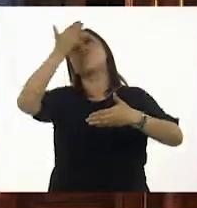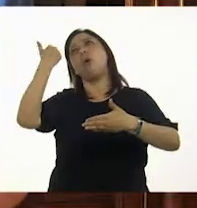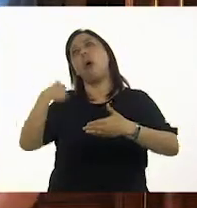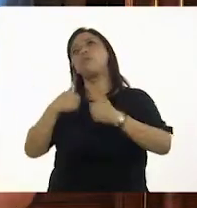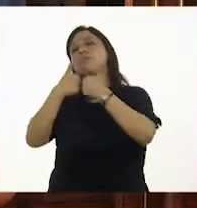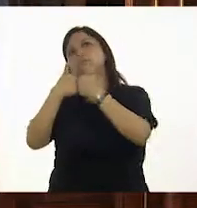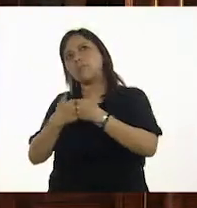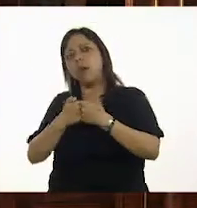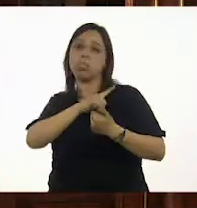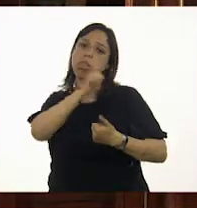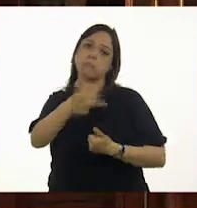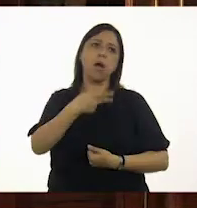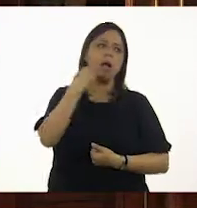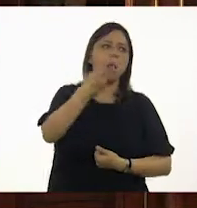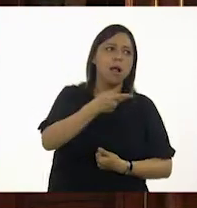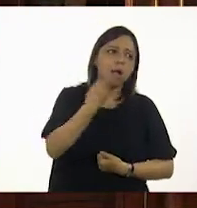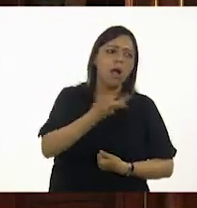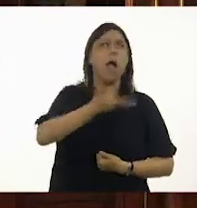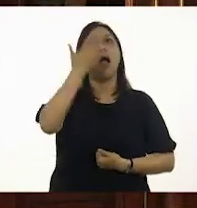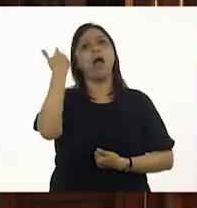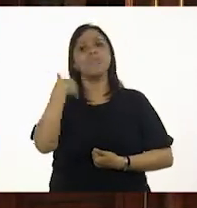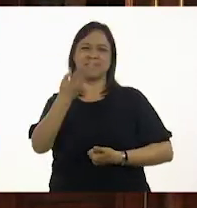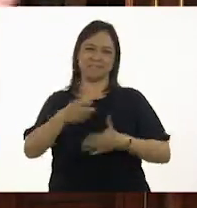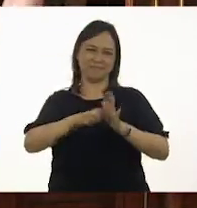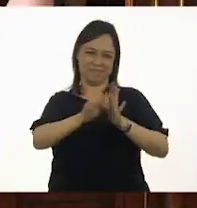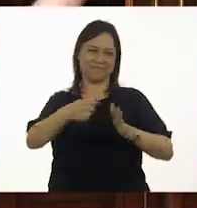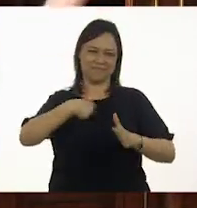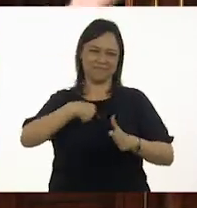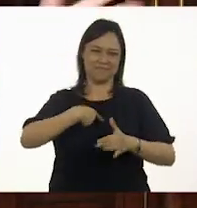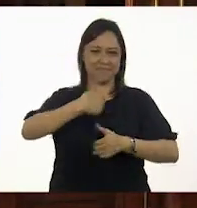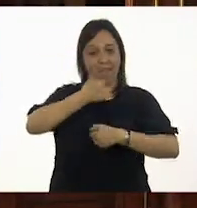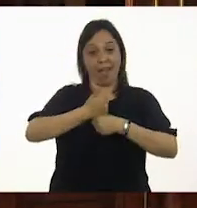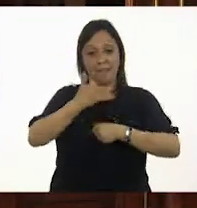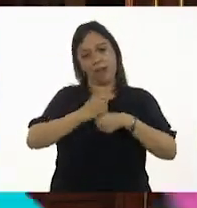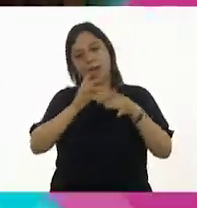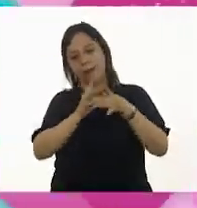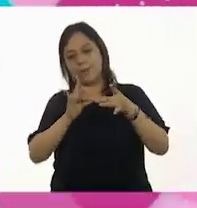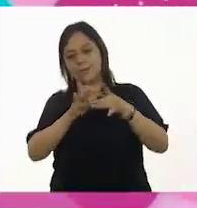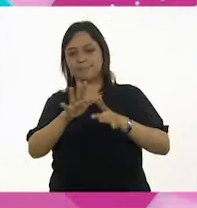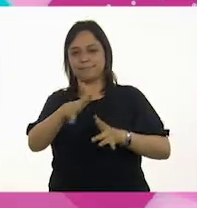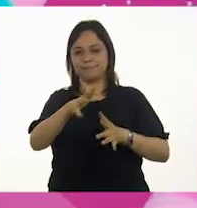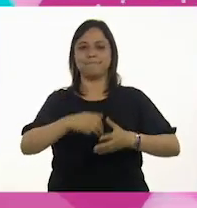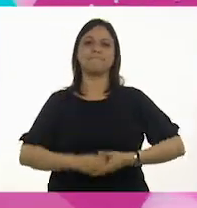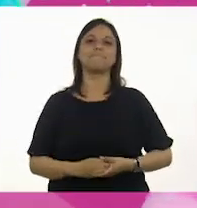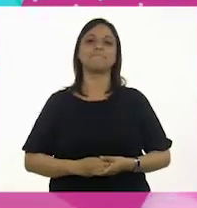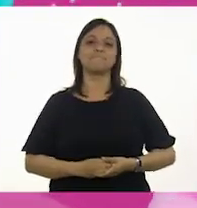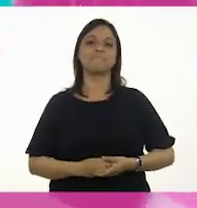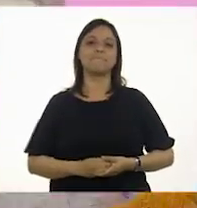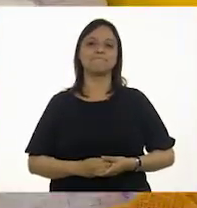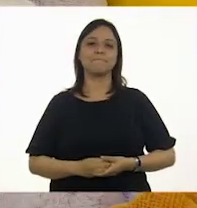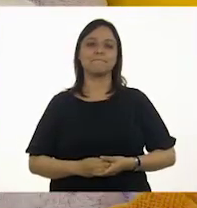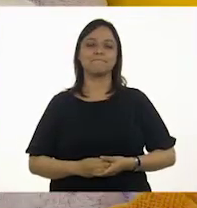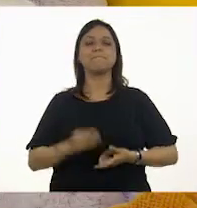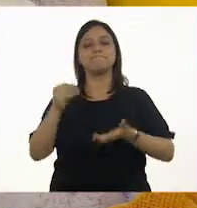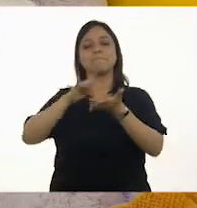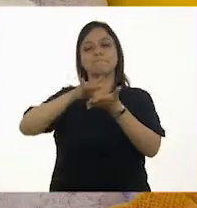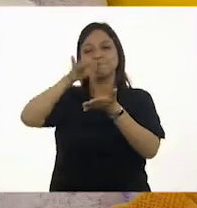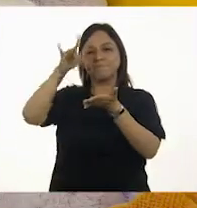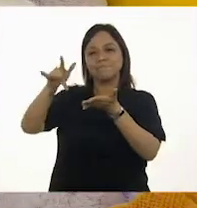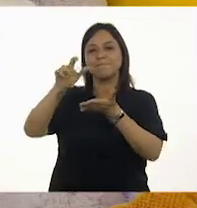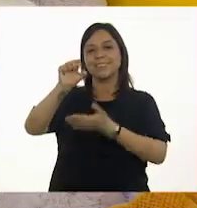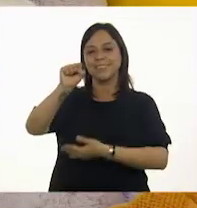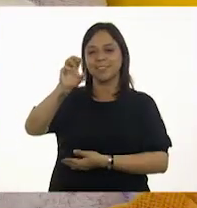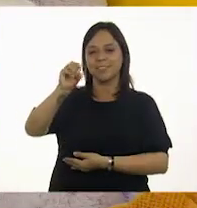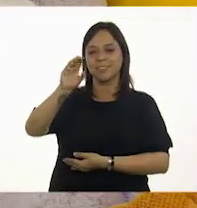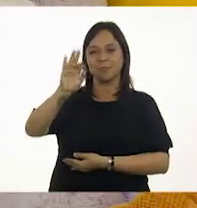son unos pericos, como esta abuela que les acaba de explicar más o menos su experiencia. Muchas gracias, Sofía,